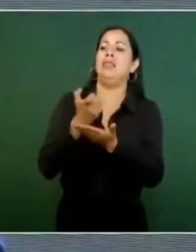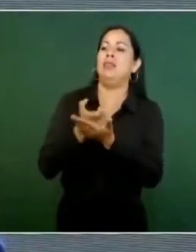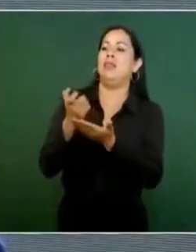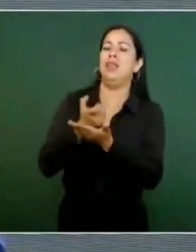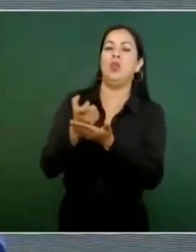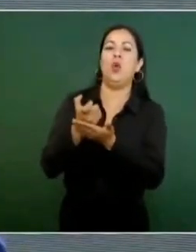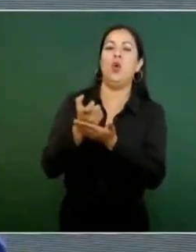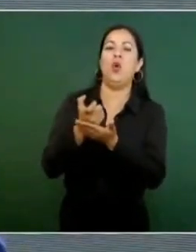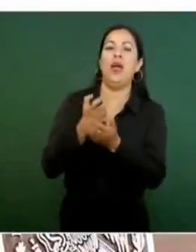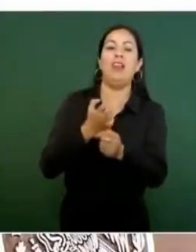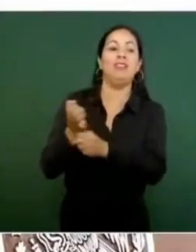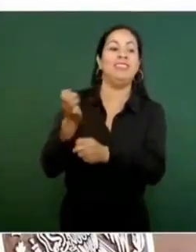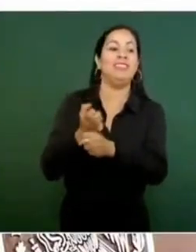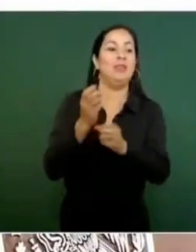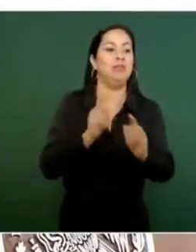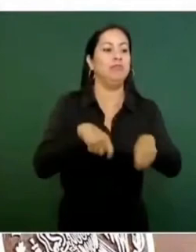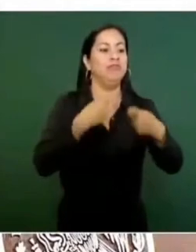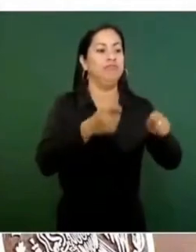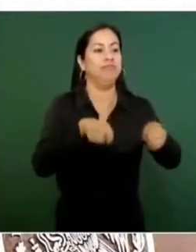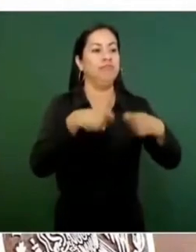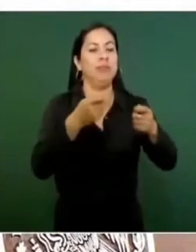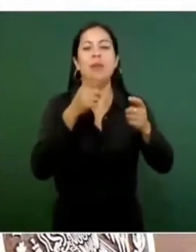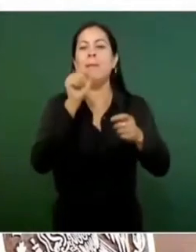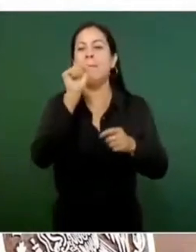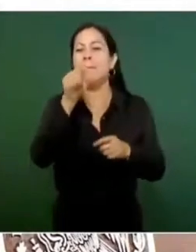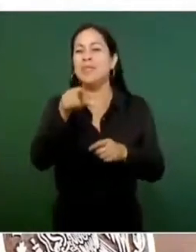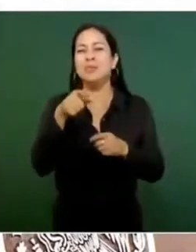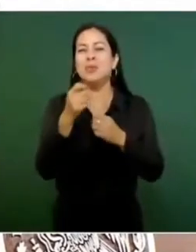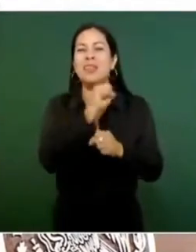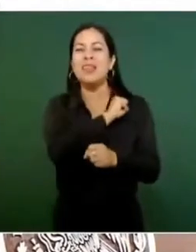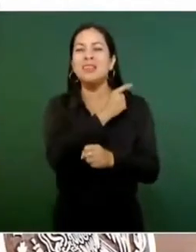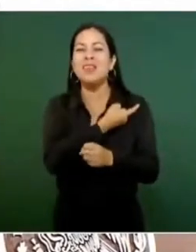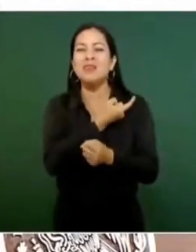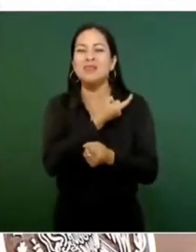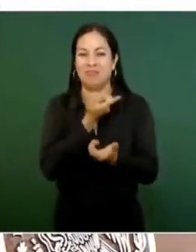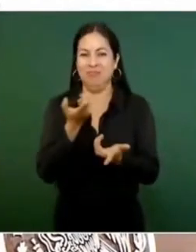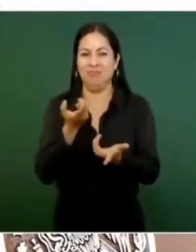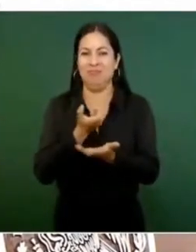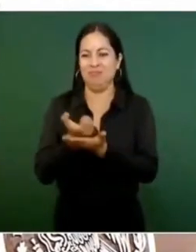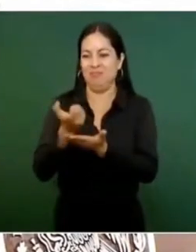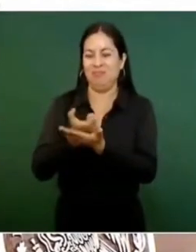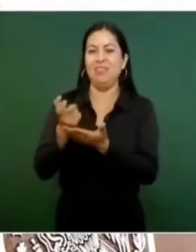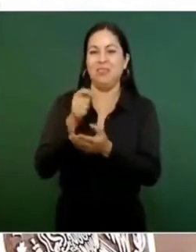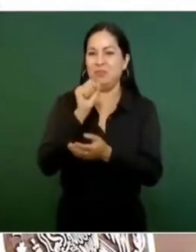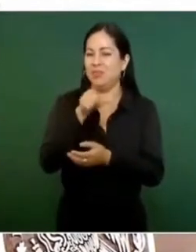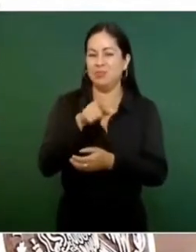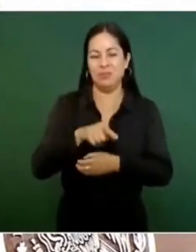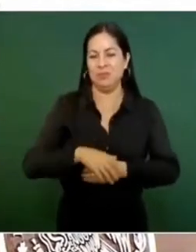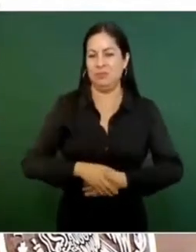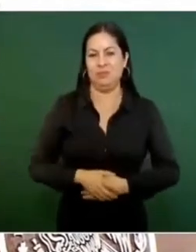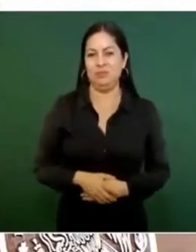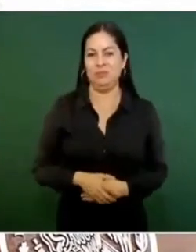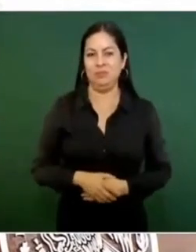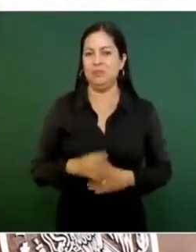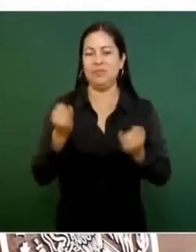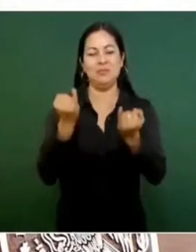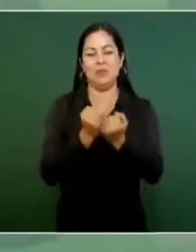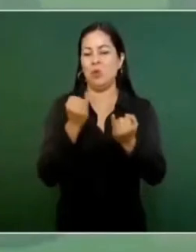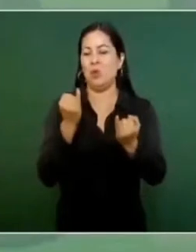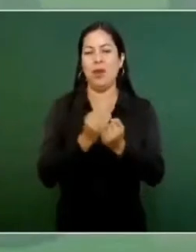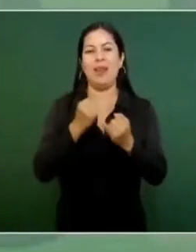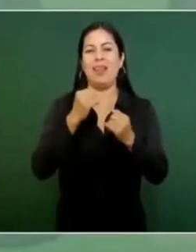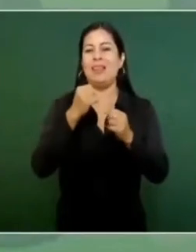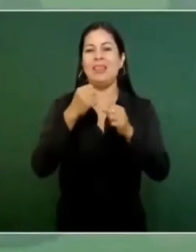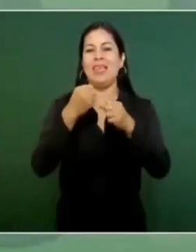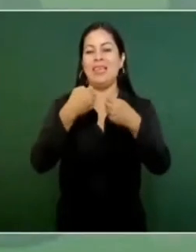para la educación. Lo mismo de la salud, lo mismo, el llamado Seguro